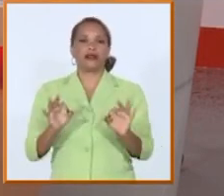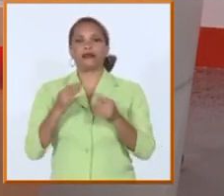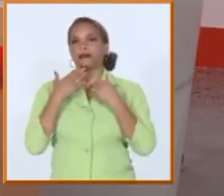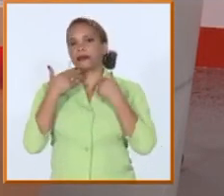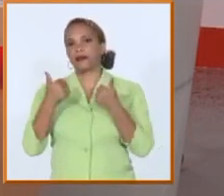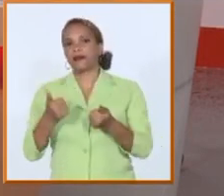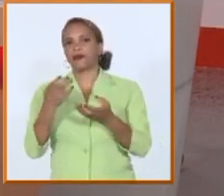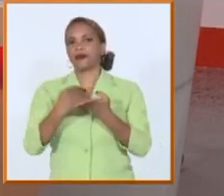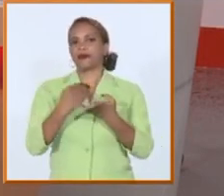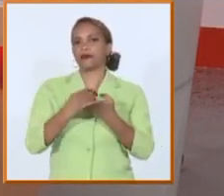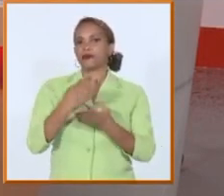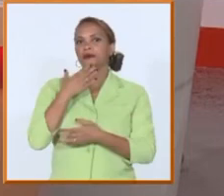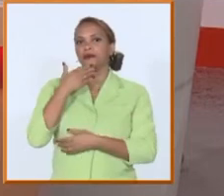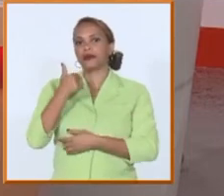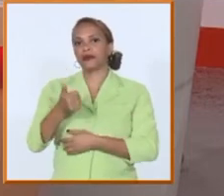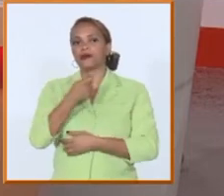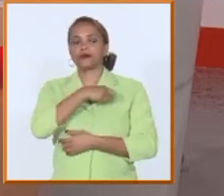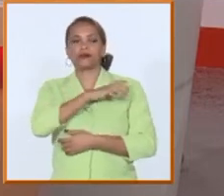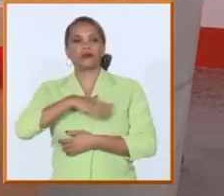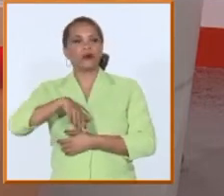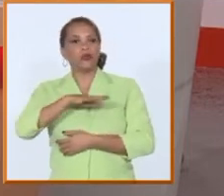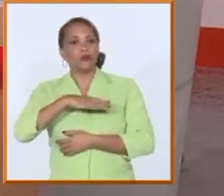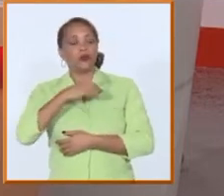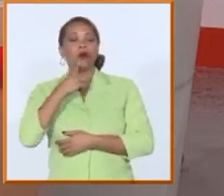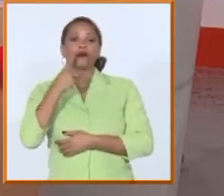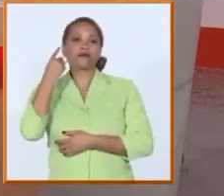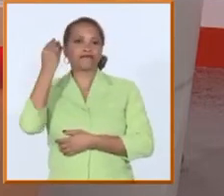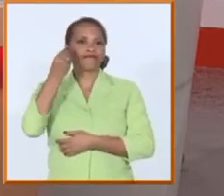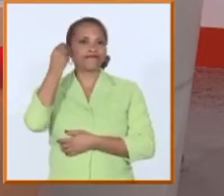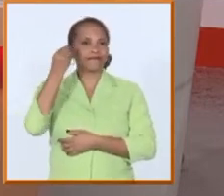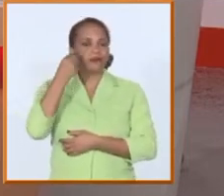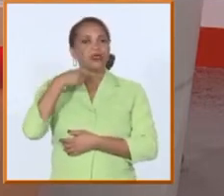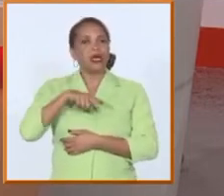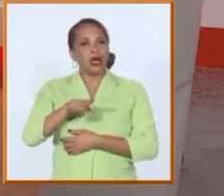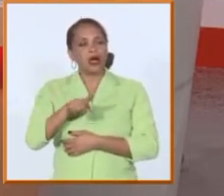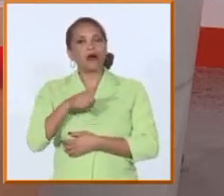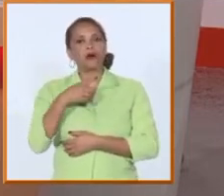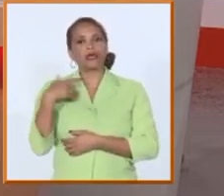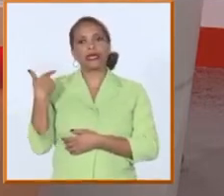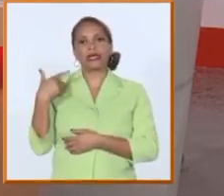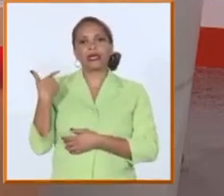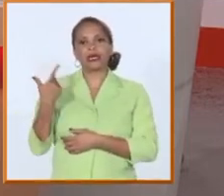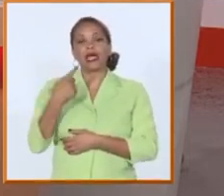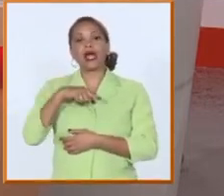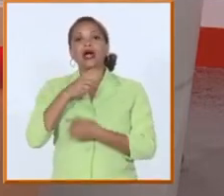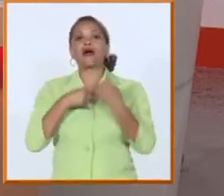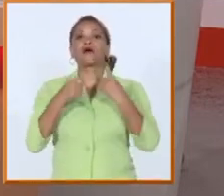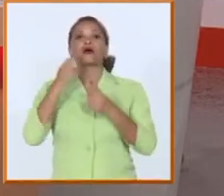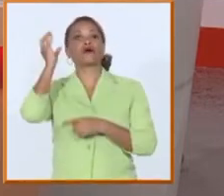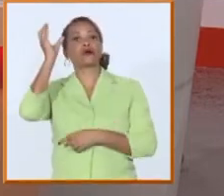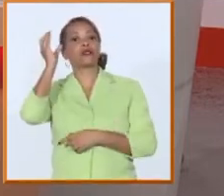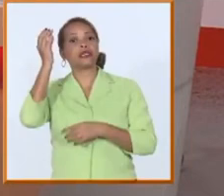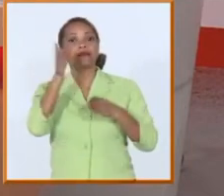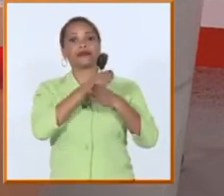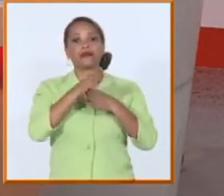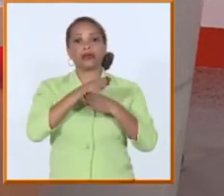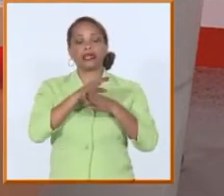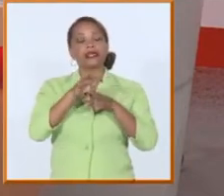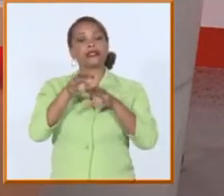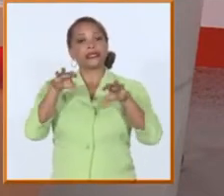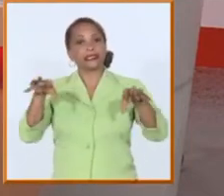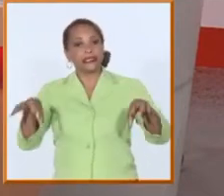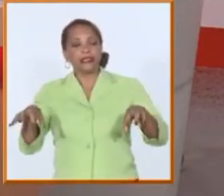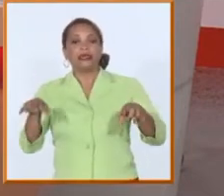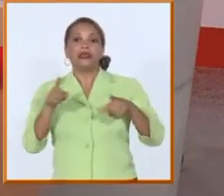dicho y a las preocupaciones que la población también había manifestado hay que decir que aunque las opiniones son divididas para ser totalmente